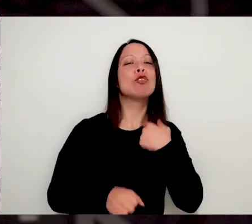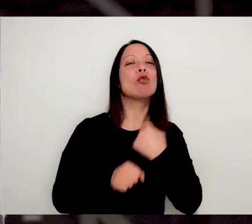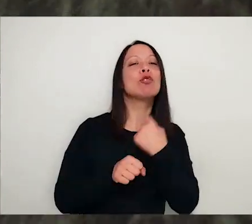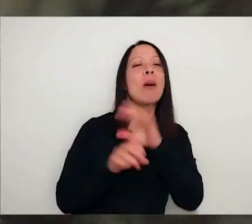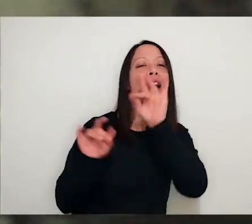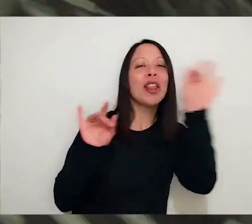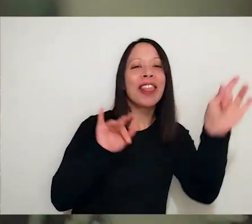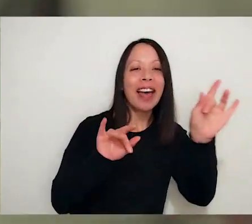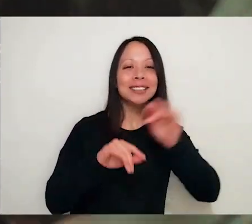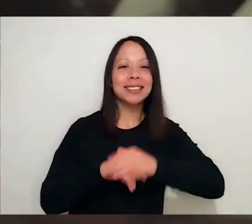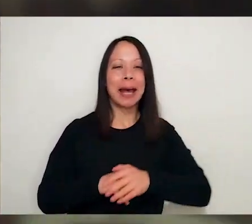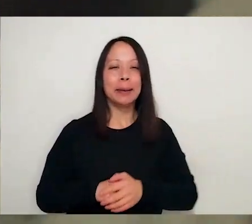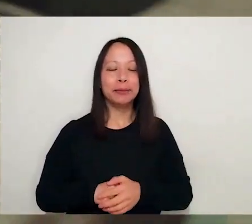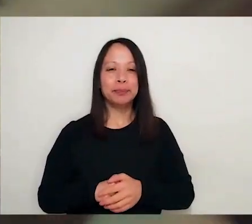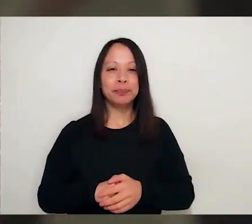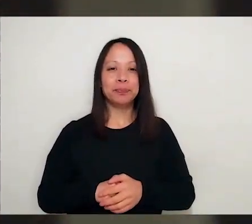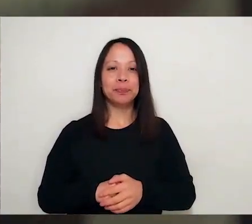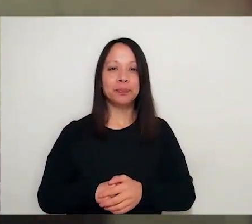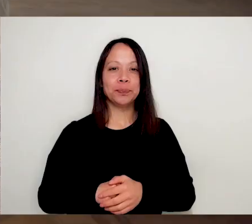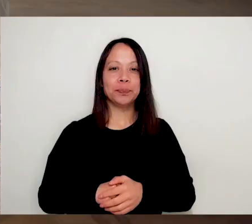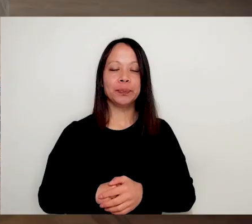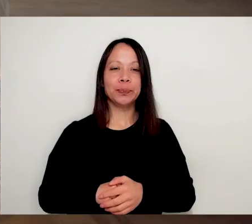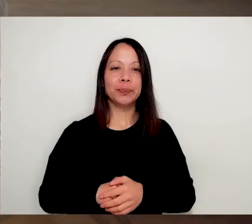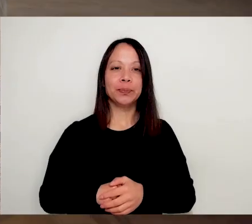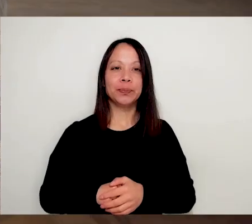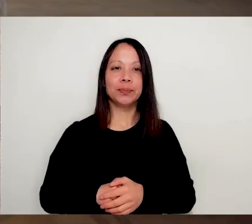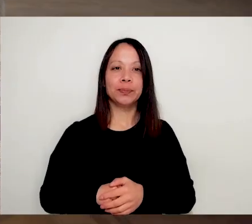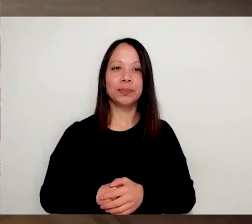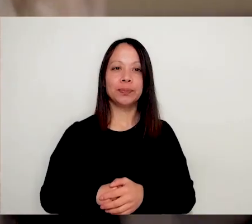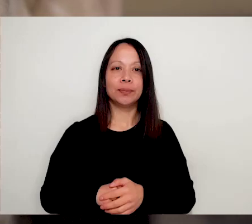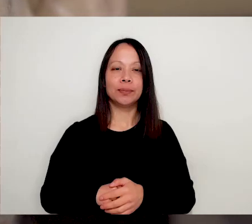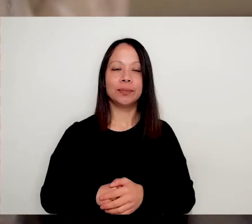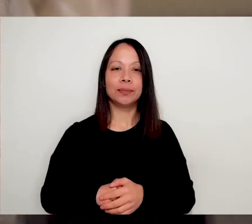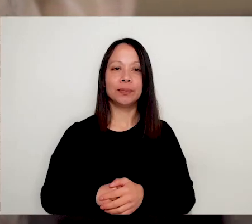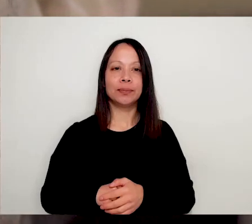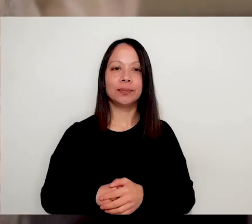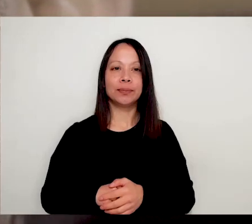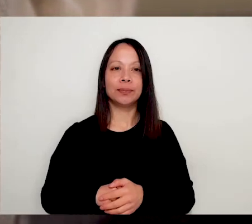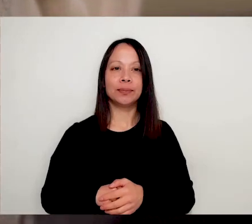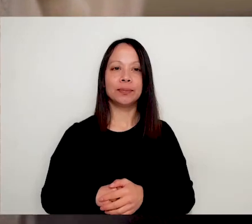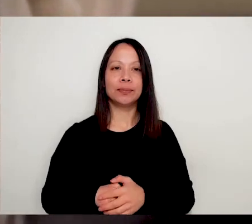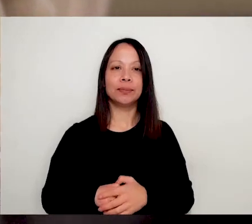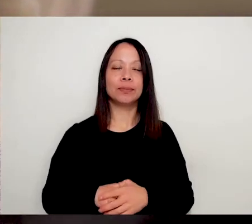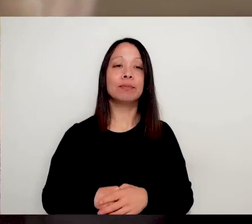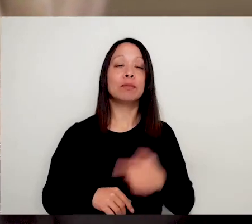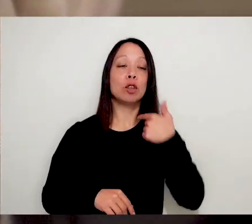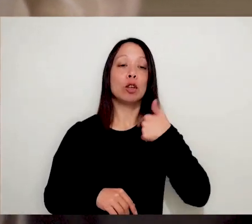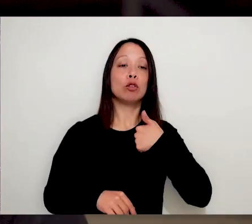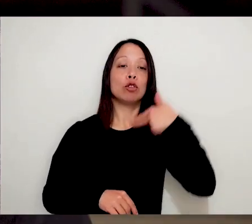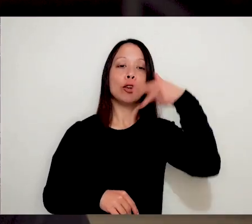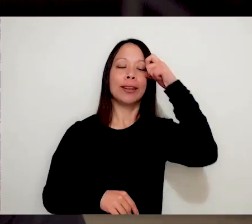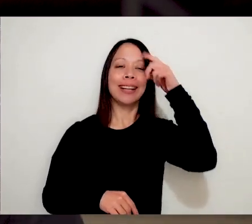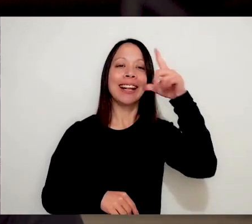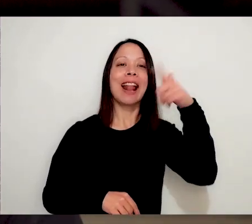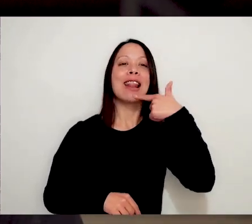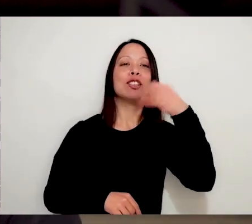de la... Martina baila con los brazos en alto. Nelson la rodea y crean figuras con las manos. Él tiene un rodete y barba oscura. Soy Nelson Barrios, más